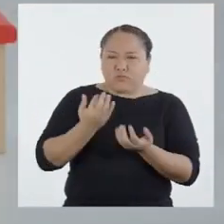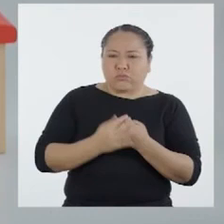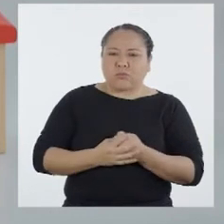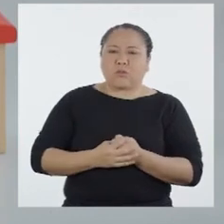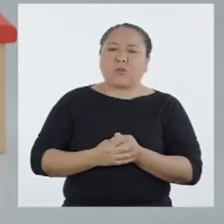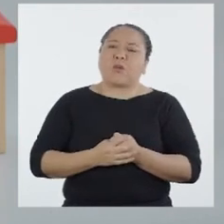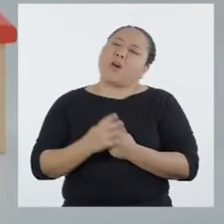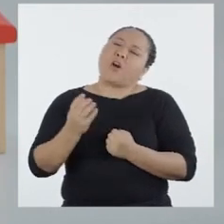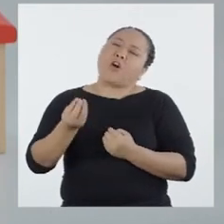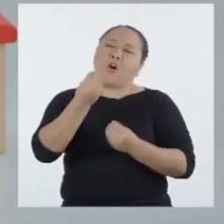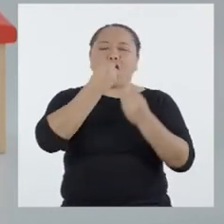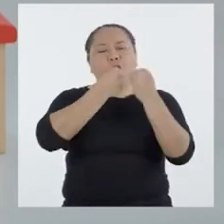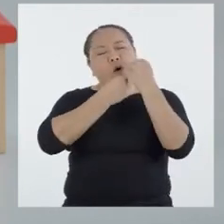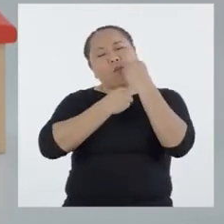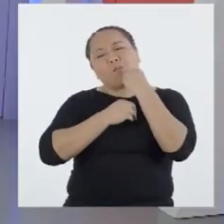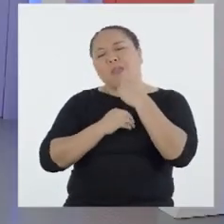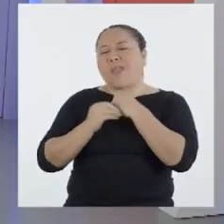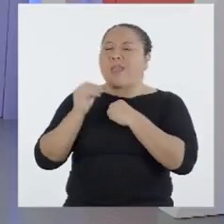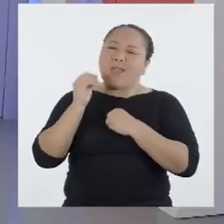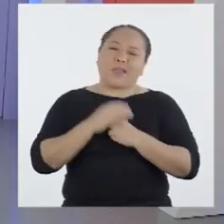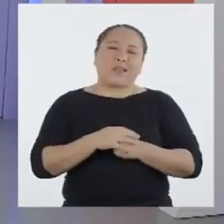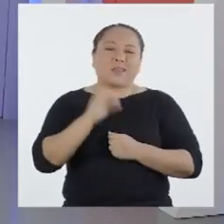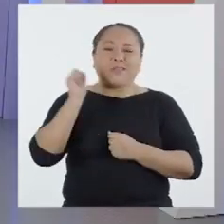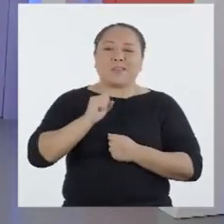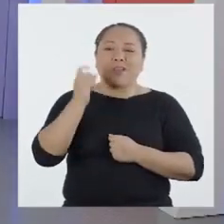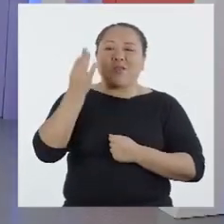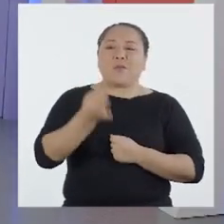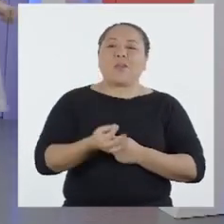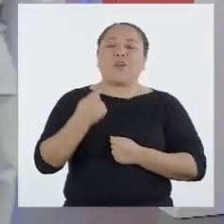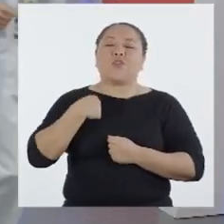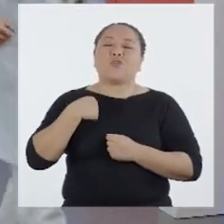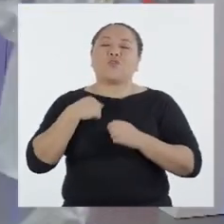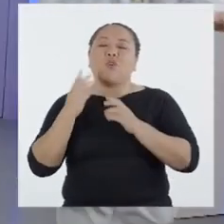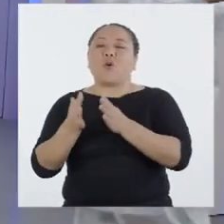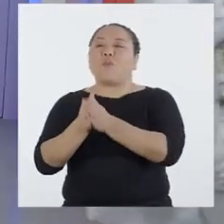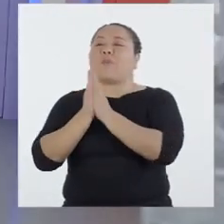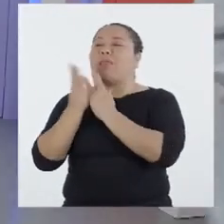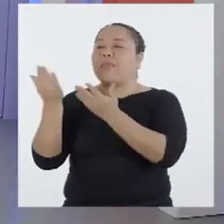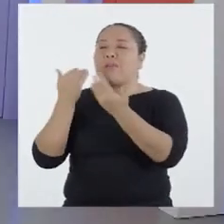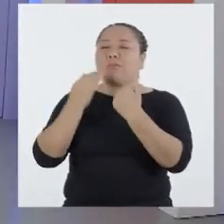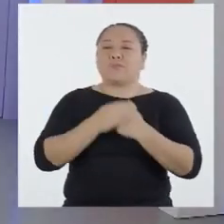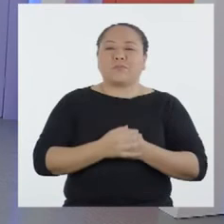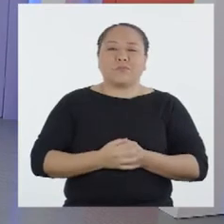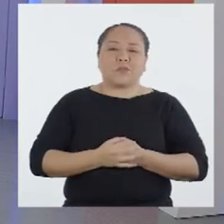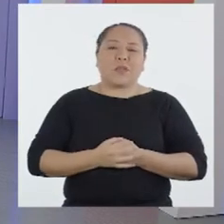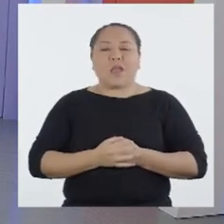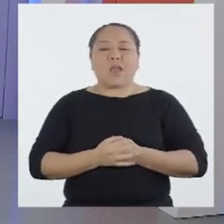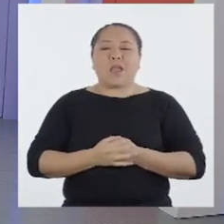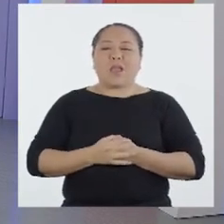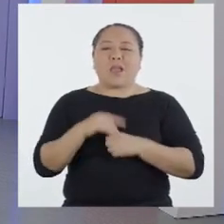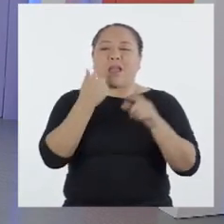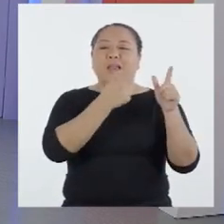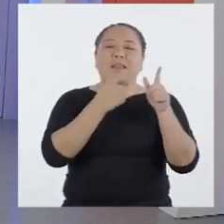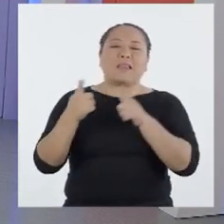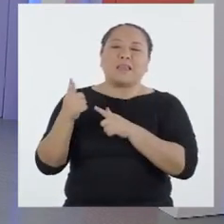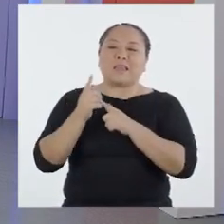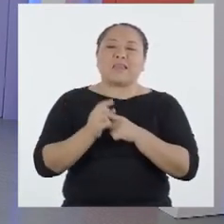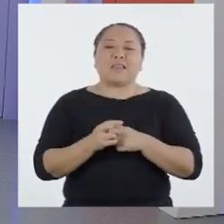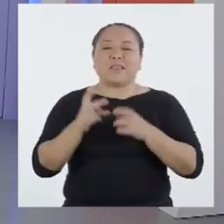con el fuego. ¡Comida! ¡Ja, ja, ja! ¡Esperen a ver lo que he pedido! ¡Ja, ja!